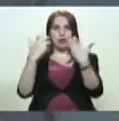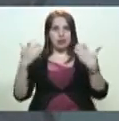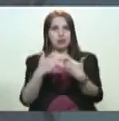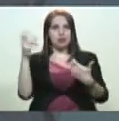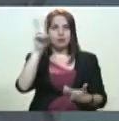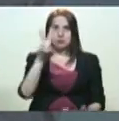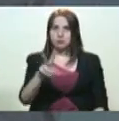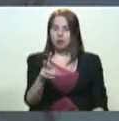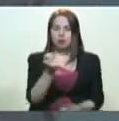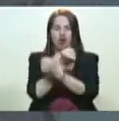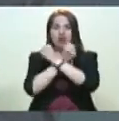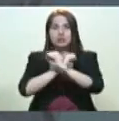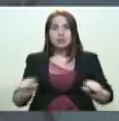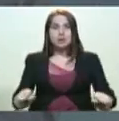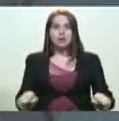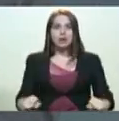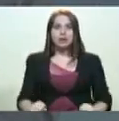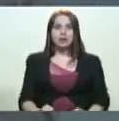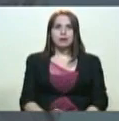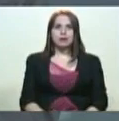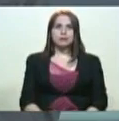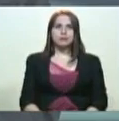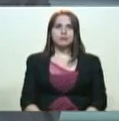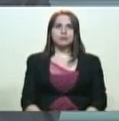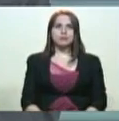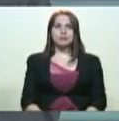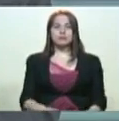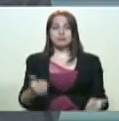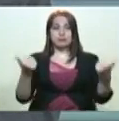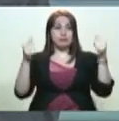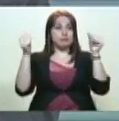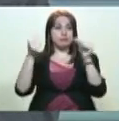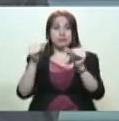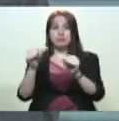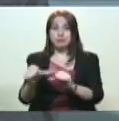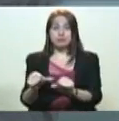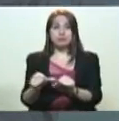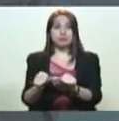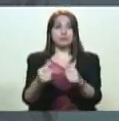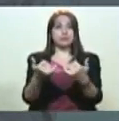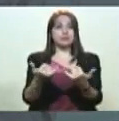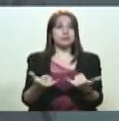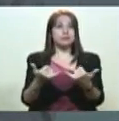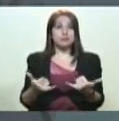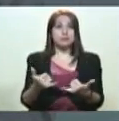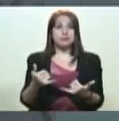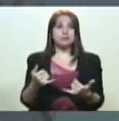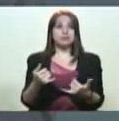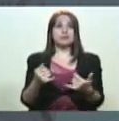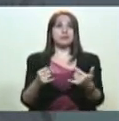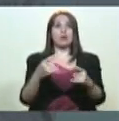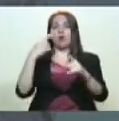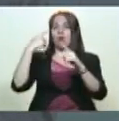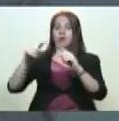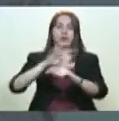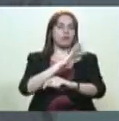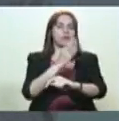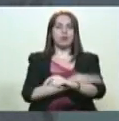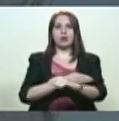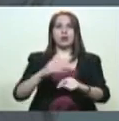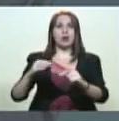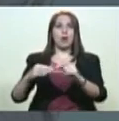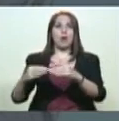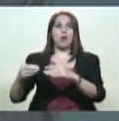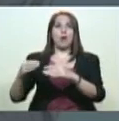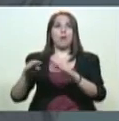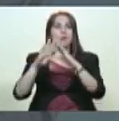más, digamos, disminuida que pueda estar en los actuales momentos respecto del surgimiento de otros poderes mundiales, pues